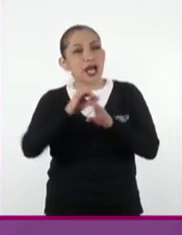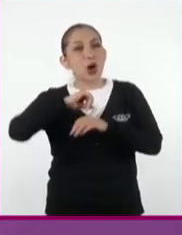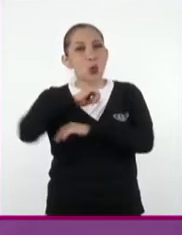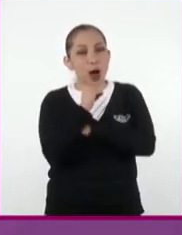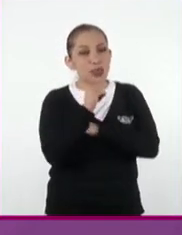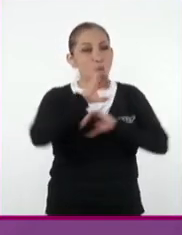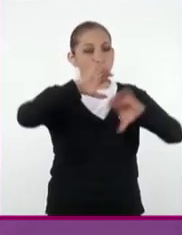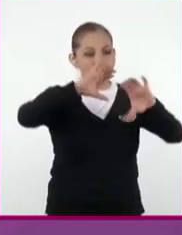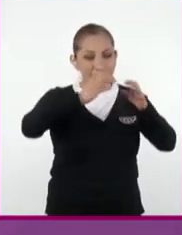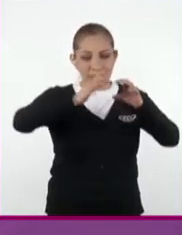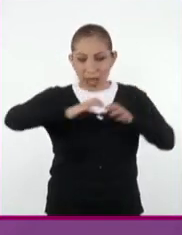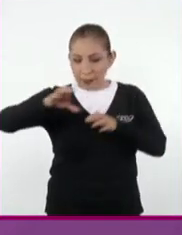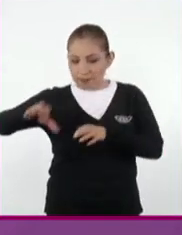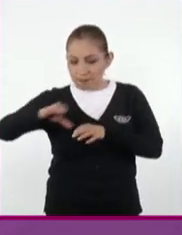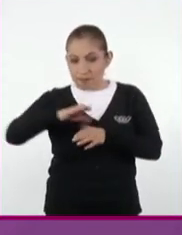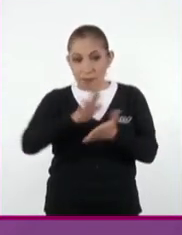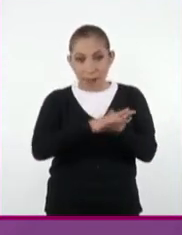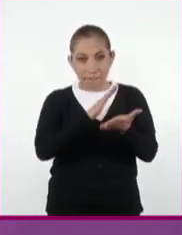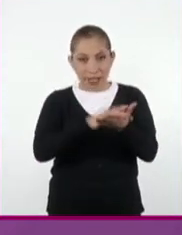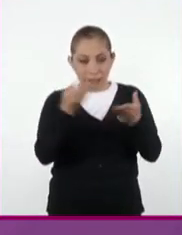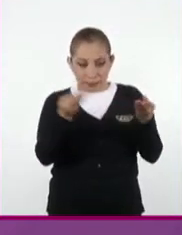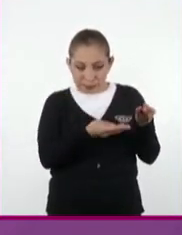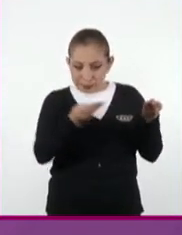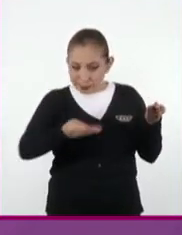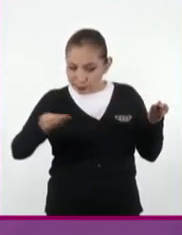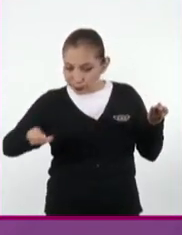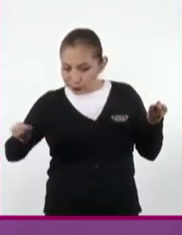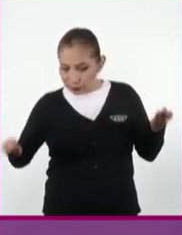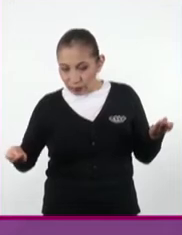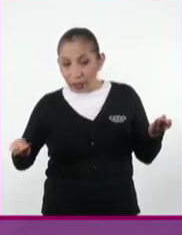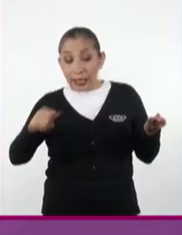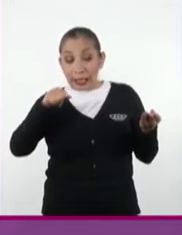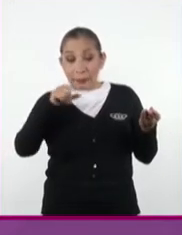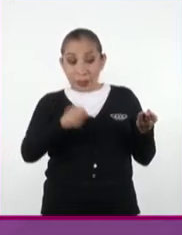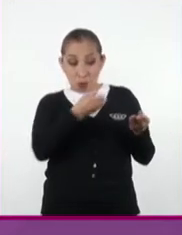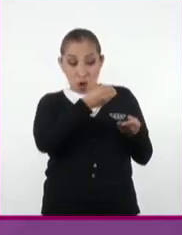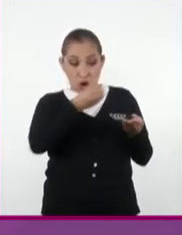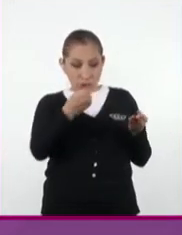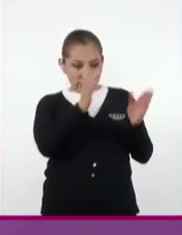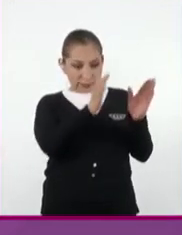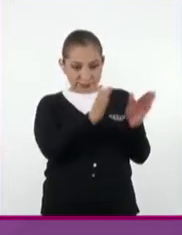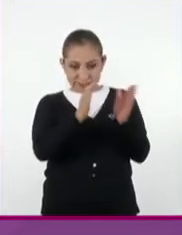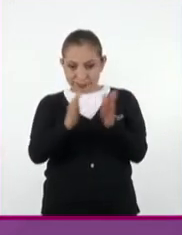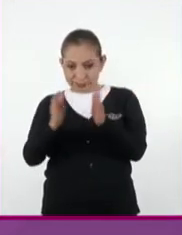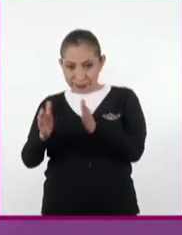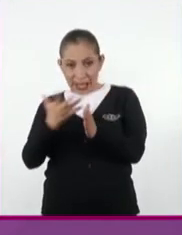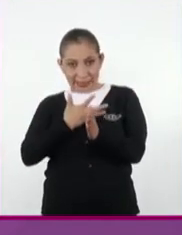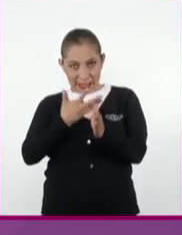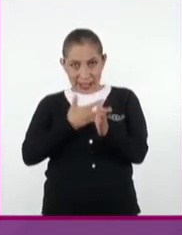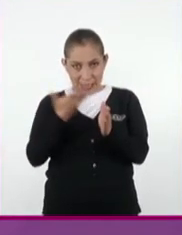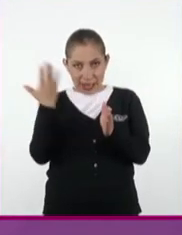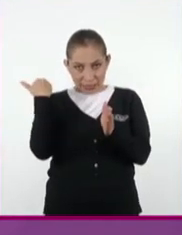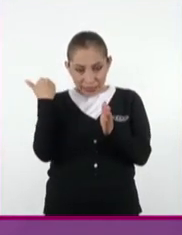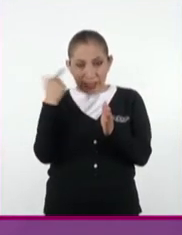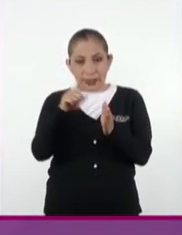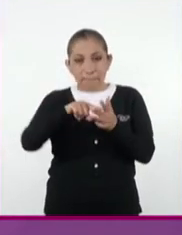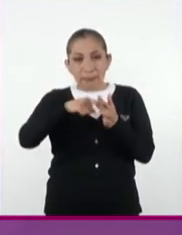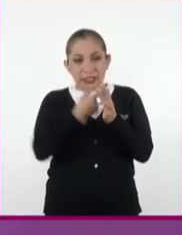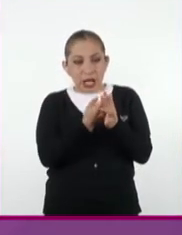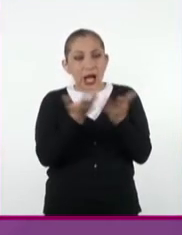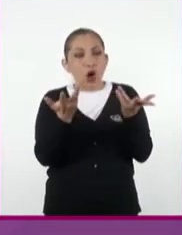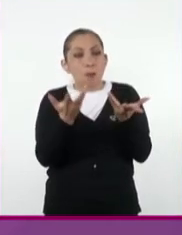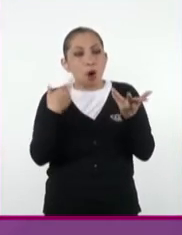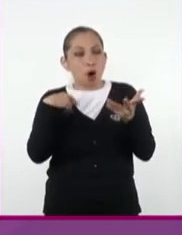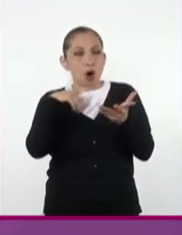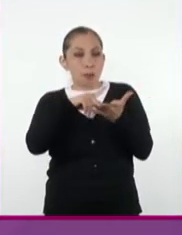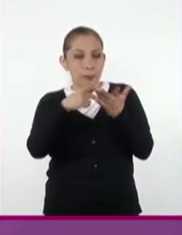inventariado, catalogado en papel. Y a partir del orden que ya teníamos, de lo que ya teníamos, empezamos a hacer